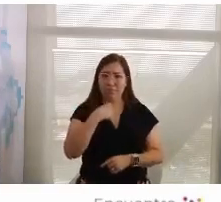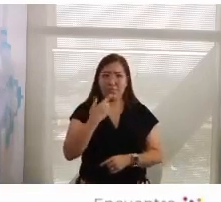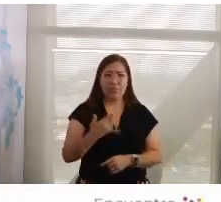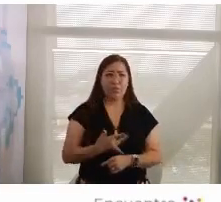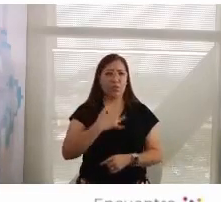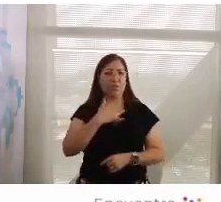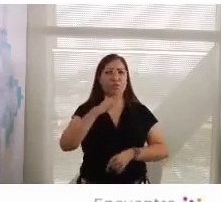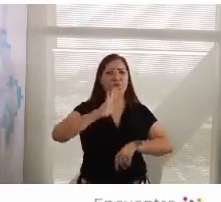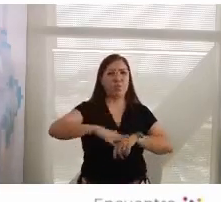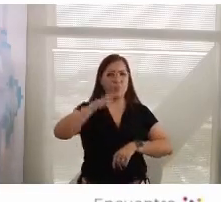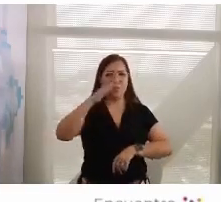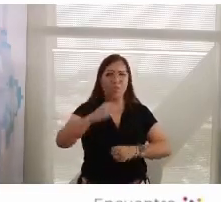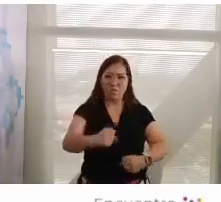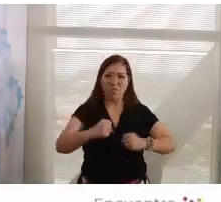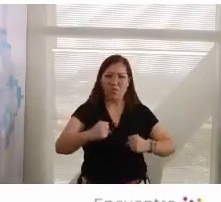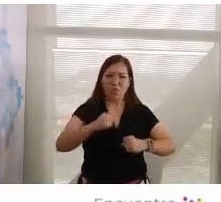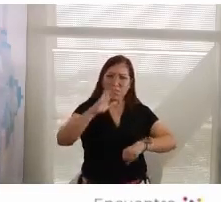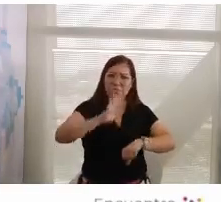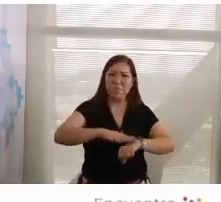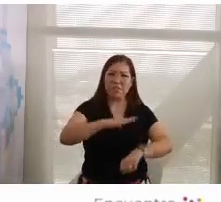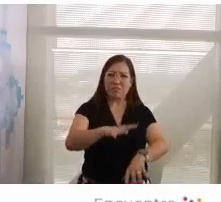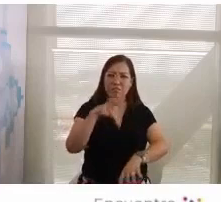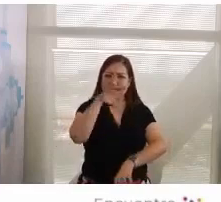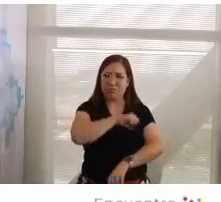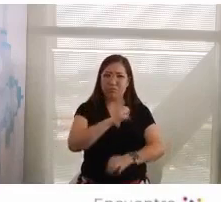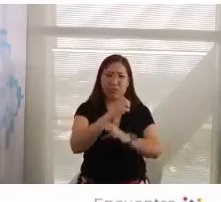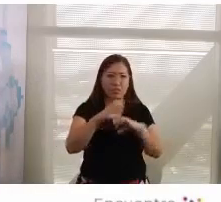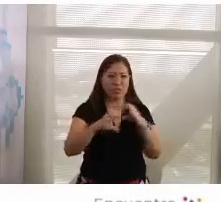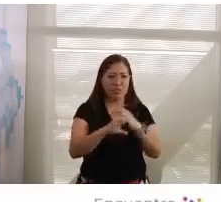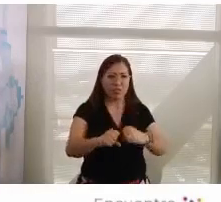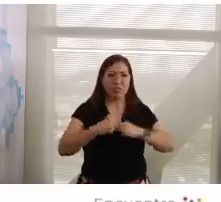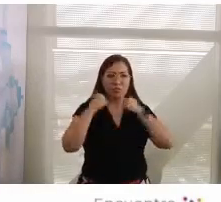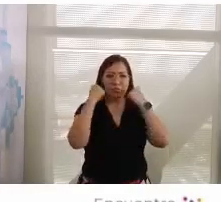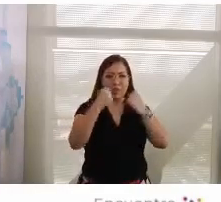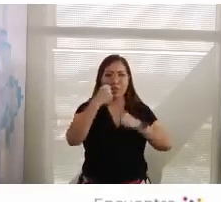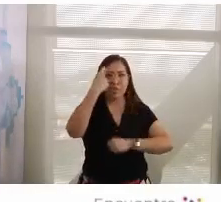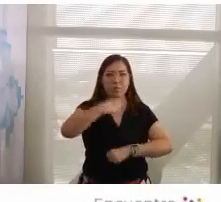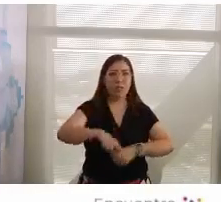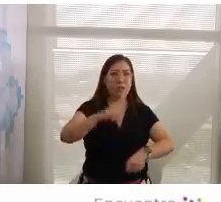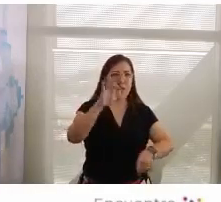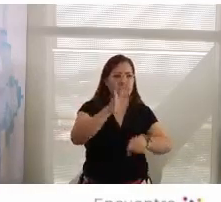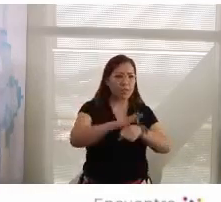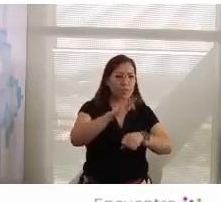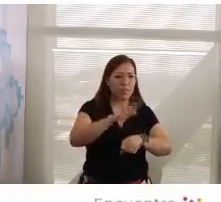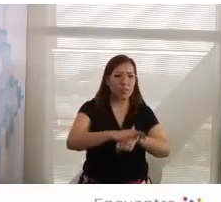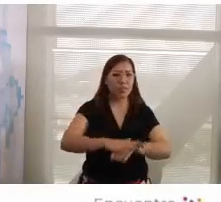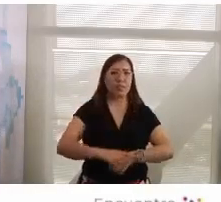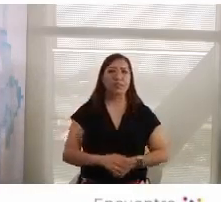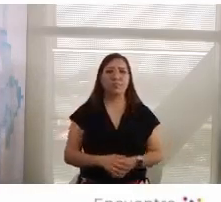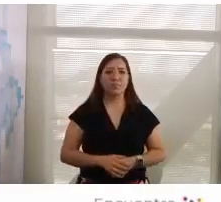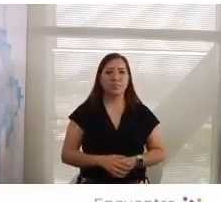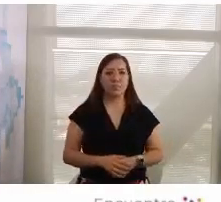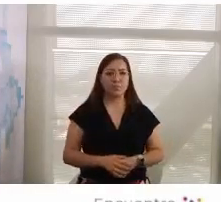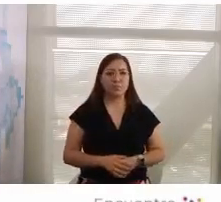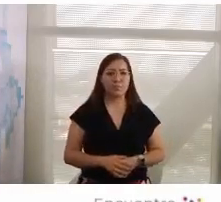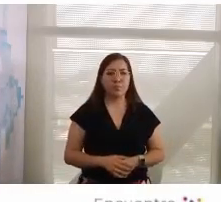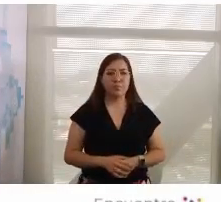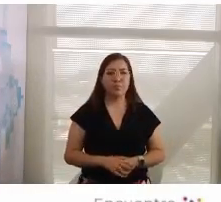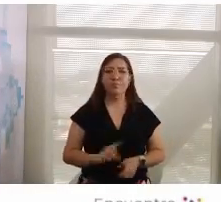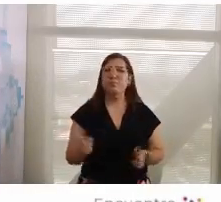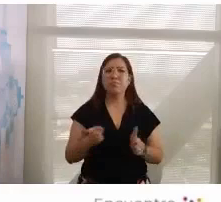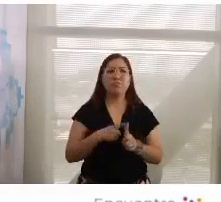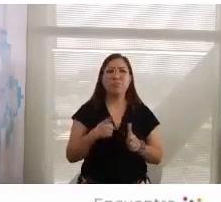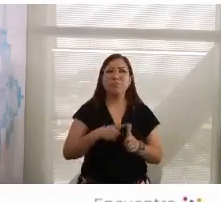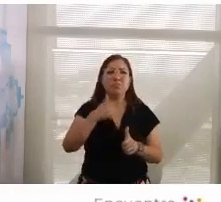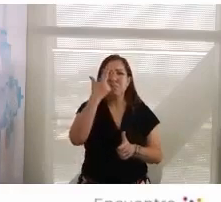encarnado, muy apasionado, y para defender posiciones. Primero, porque